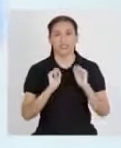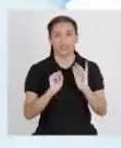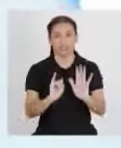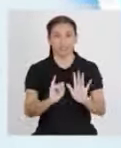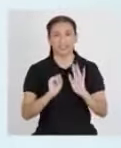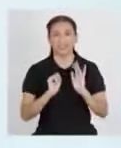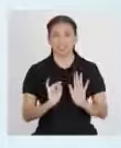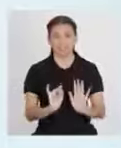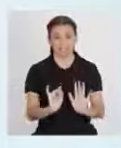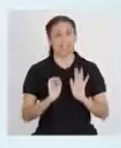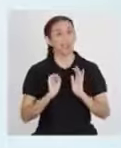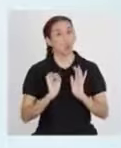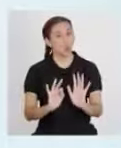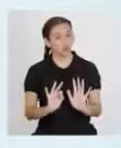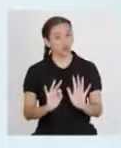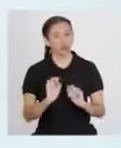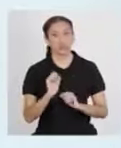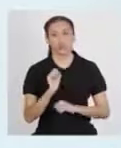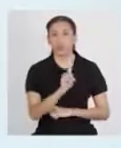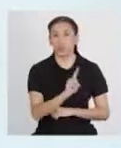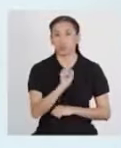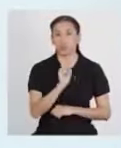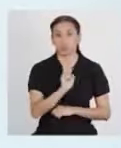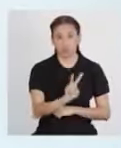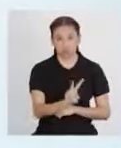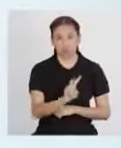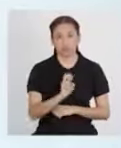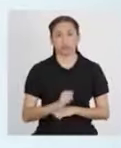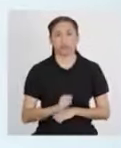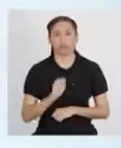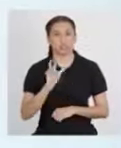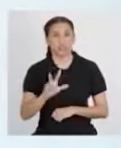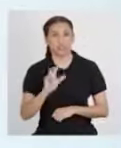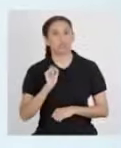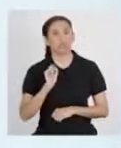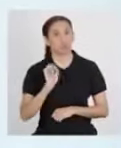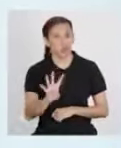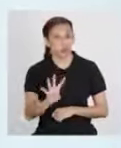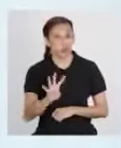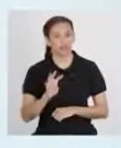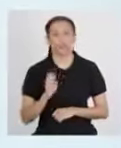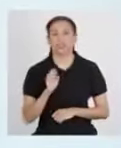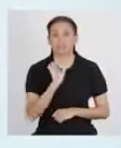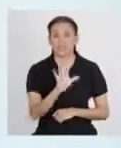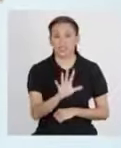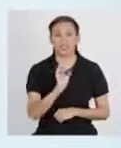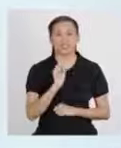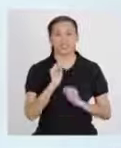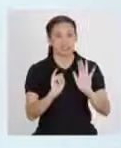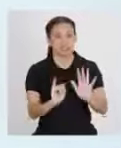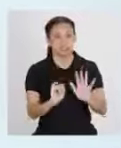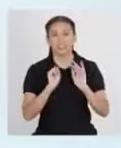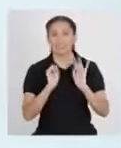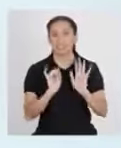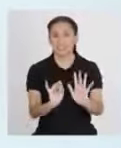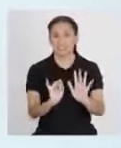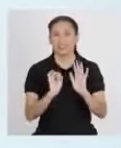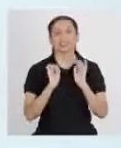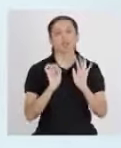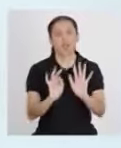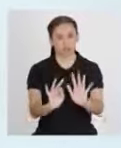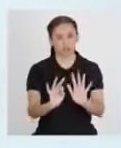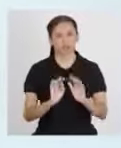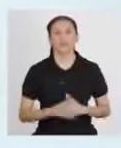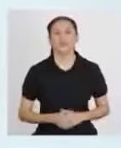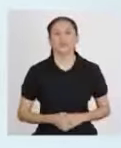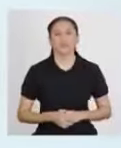cuatro, cinco, seis, siete, ocho. Un, dos, tres, cuatro, cinco, seis,